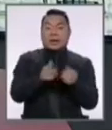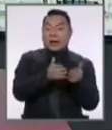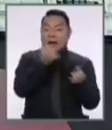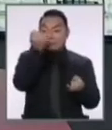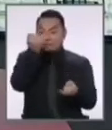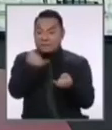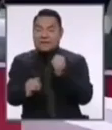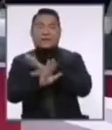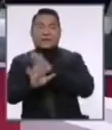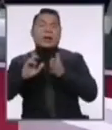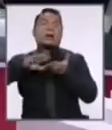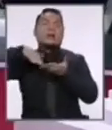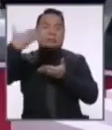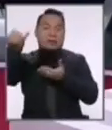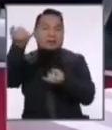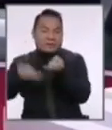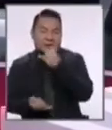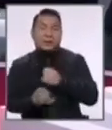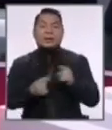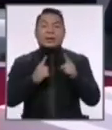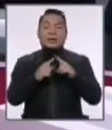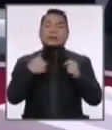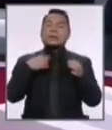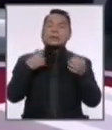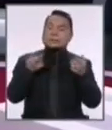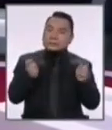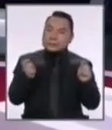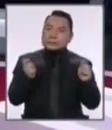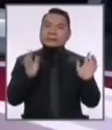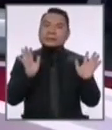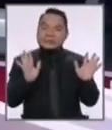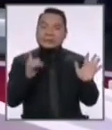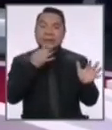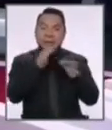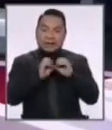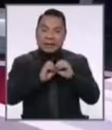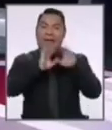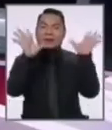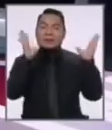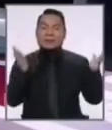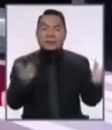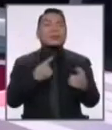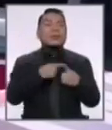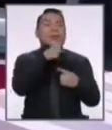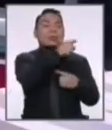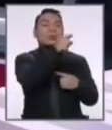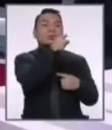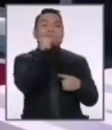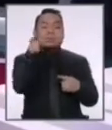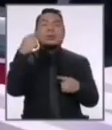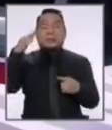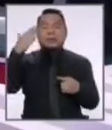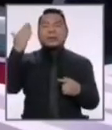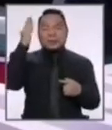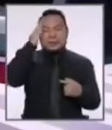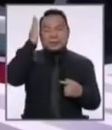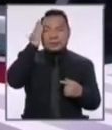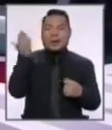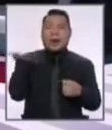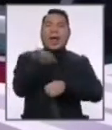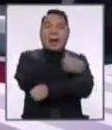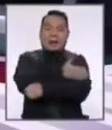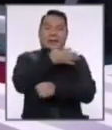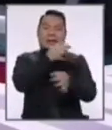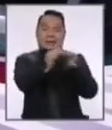de cada uno de ustedes luego. Pero he intentado ser un poco más explícito, pero ya ustedes han sido también, han entrado en